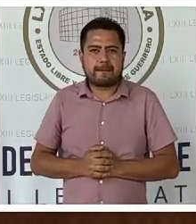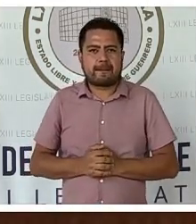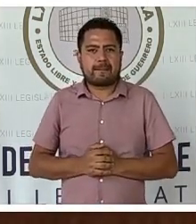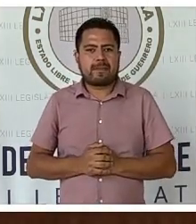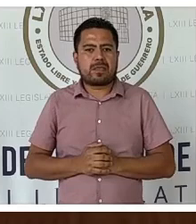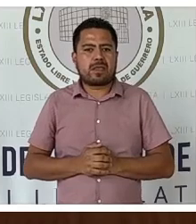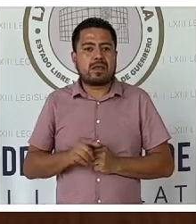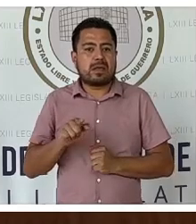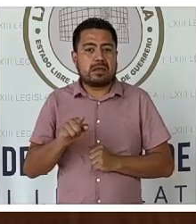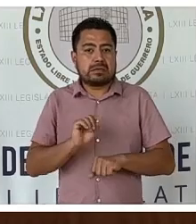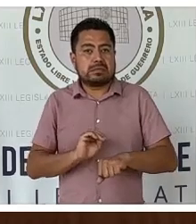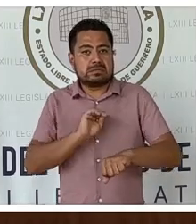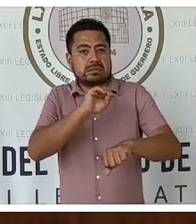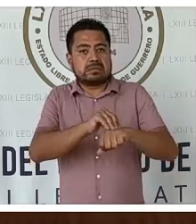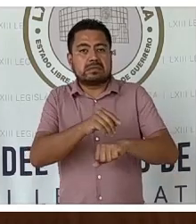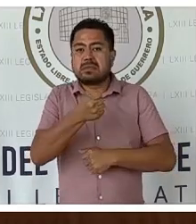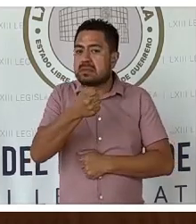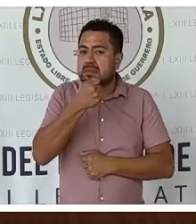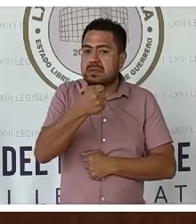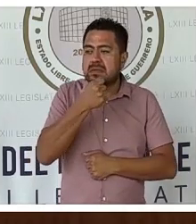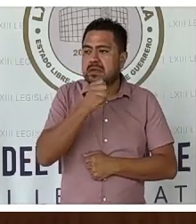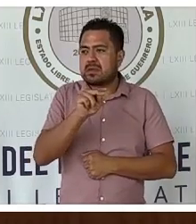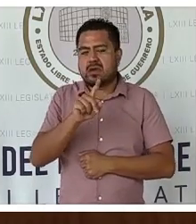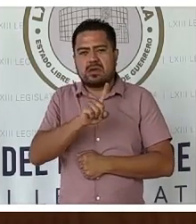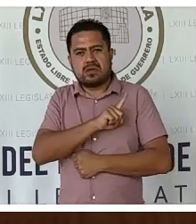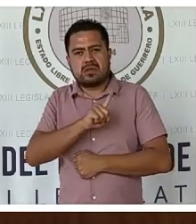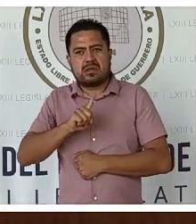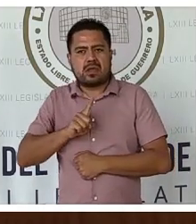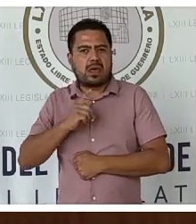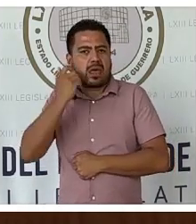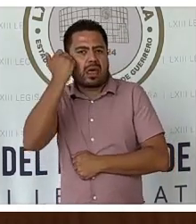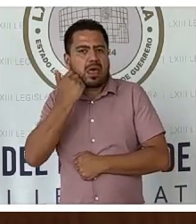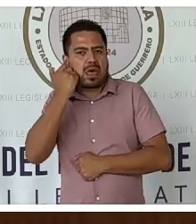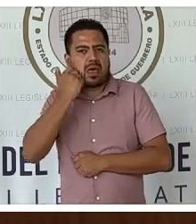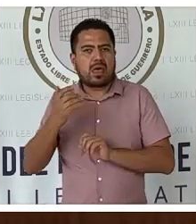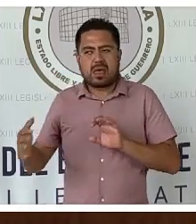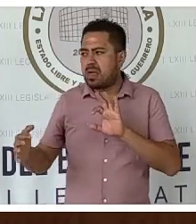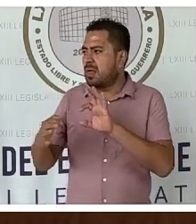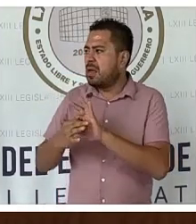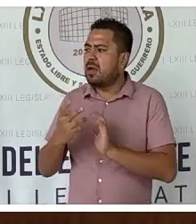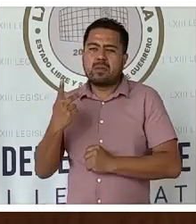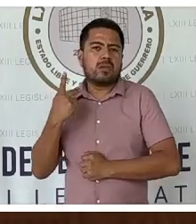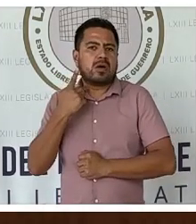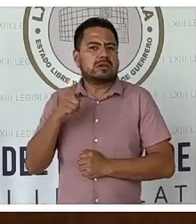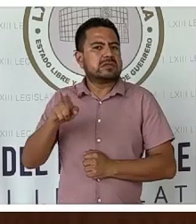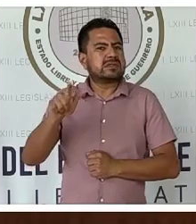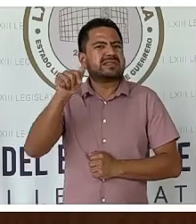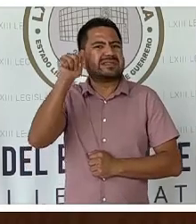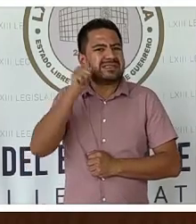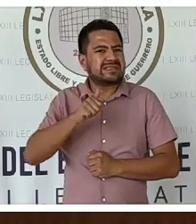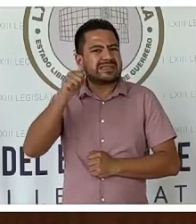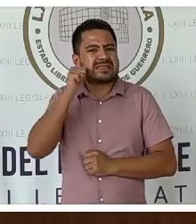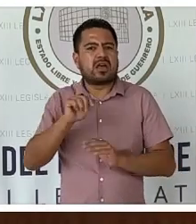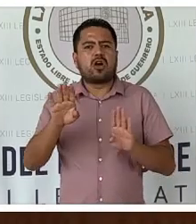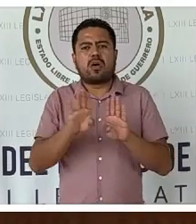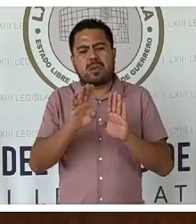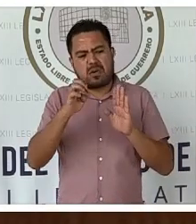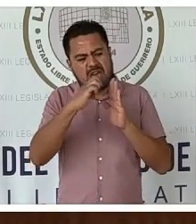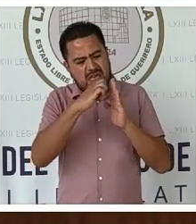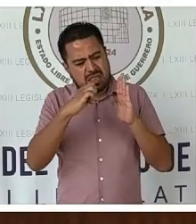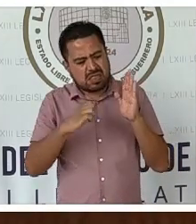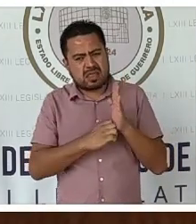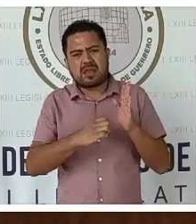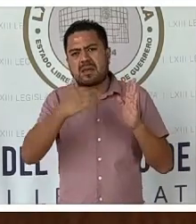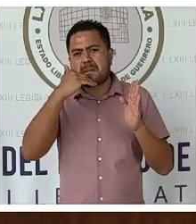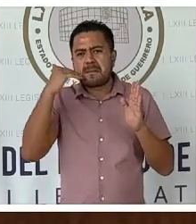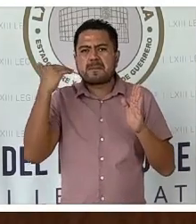Sostuvo que los periodistas no deben ser socios de los políticos. Él siempre se basaba en la ética como